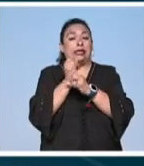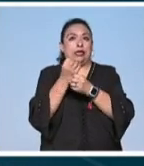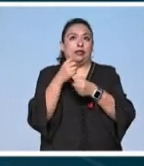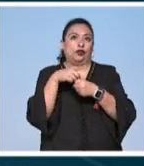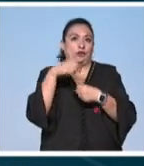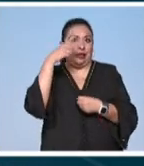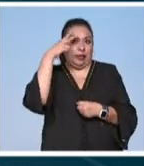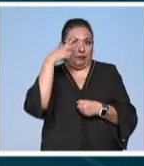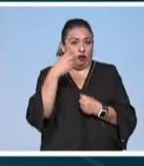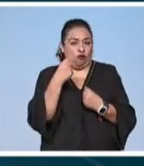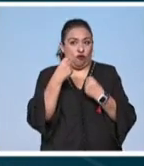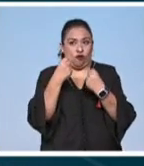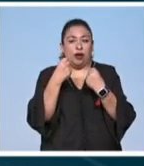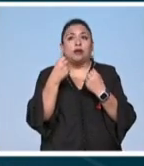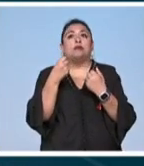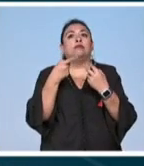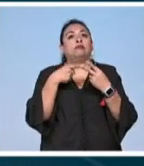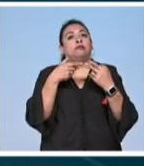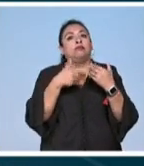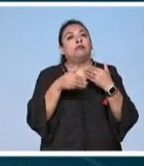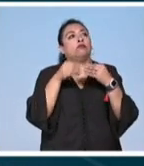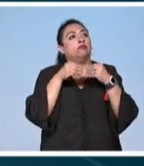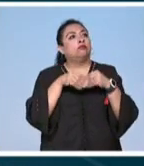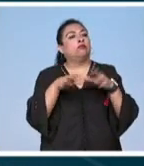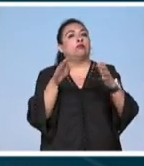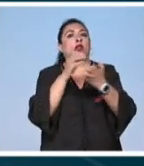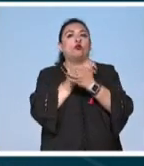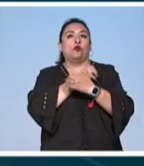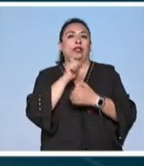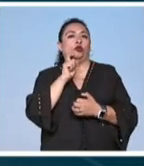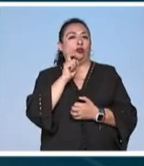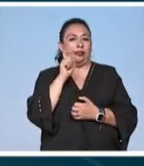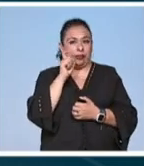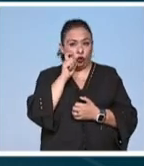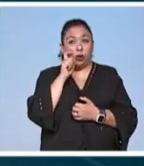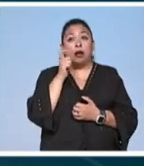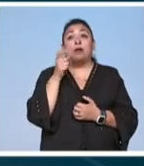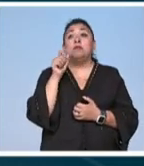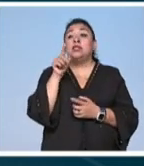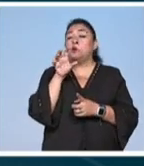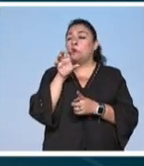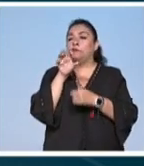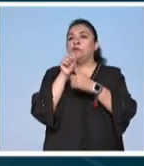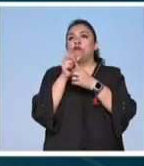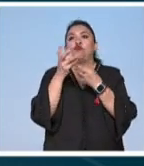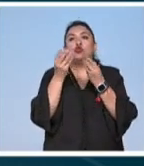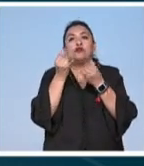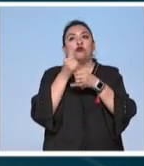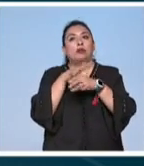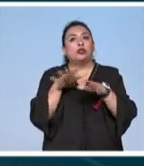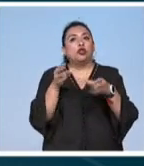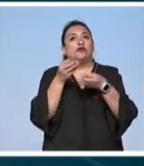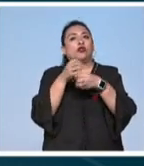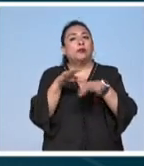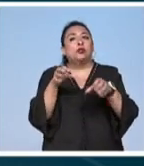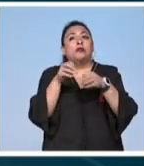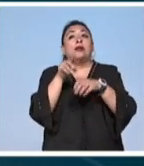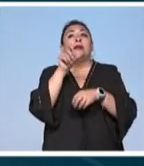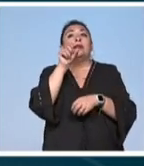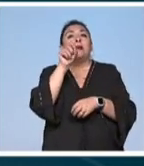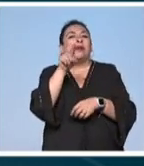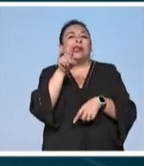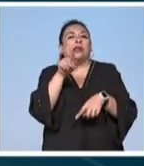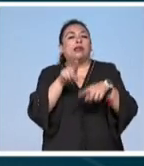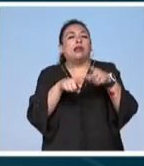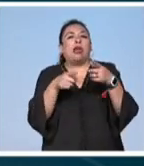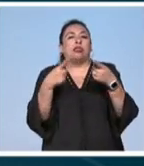sociedad mexicana marcaron la pauta para la difusión de la educación sexual planteando el reto de la saturación de información pero también la de